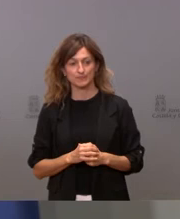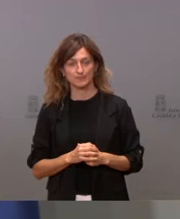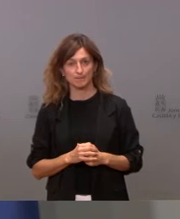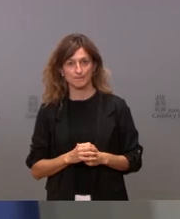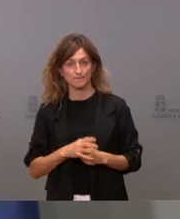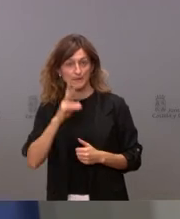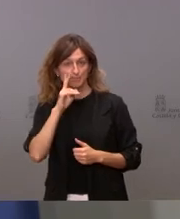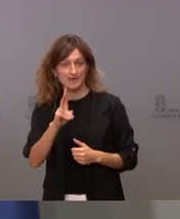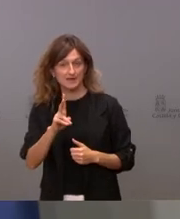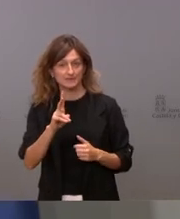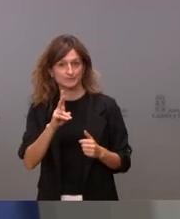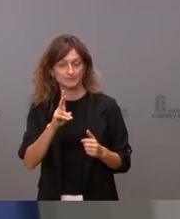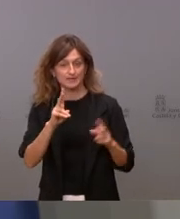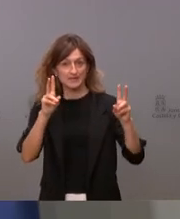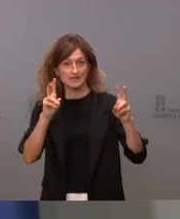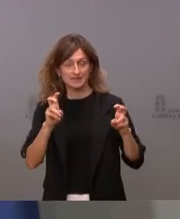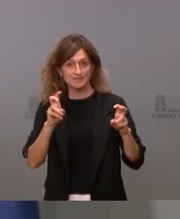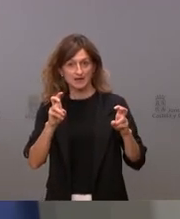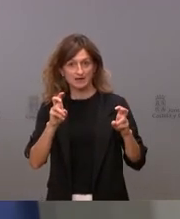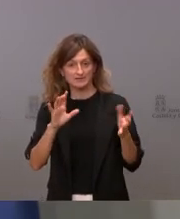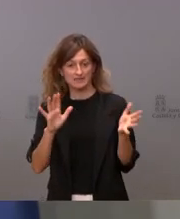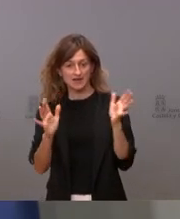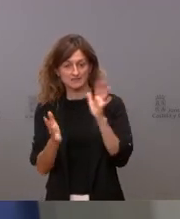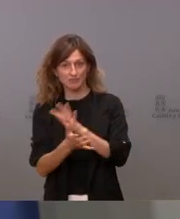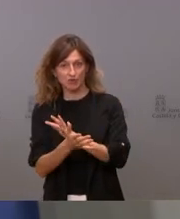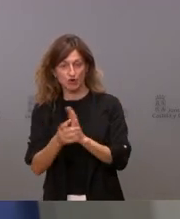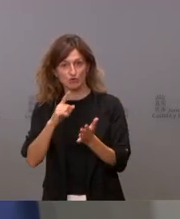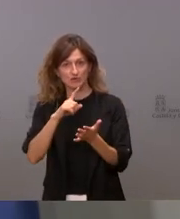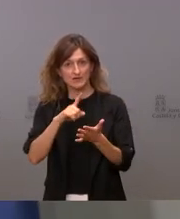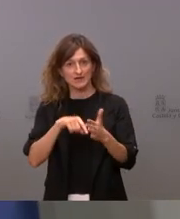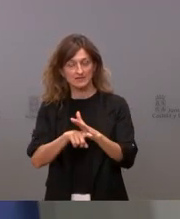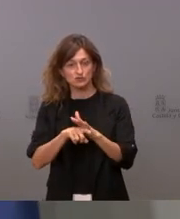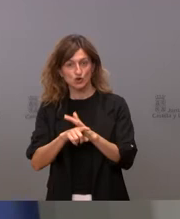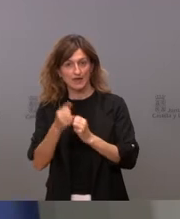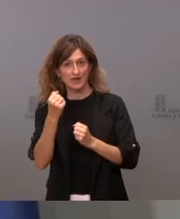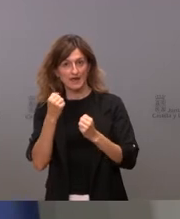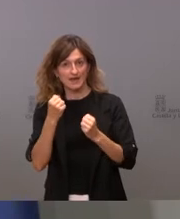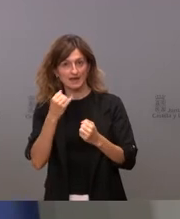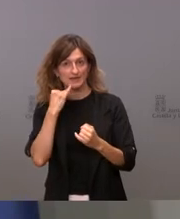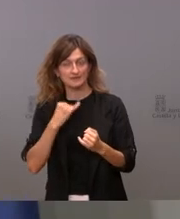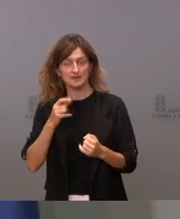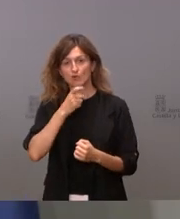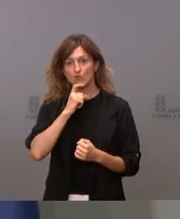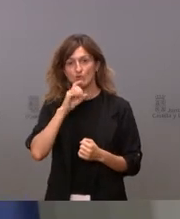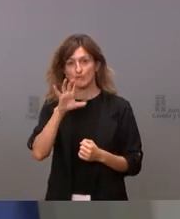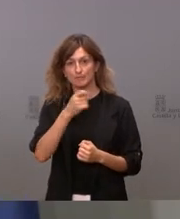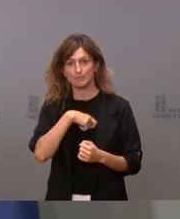gestionado la transición y cómo hemos gestionado la transición energética en este país